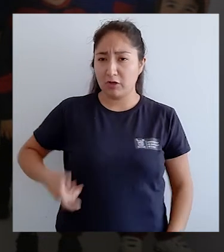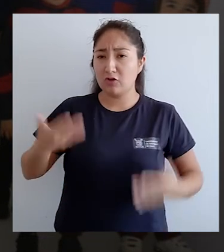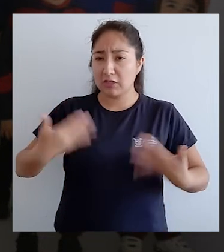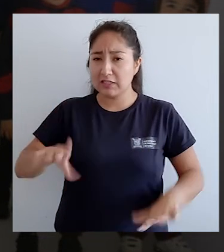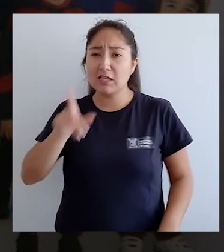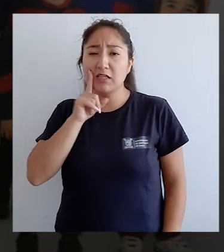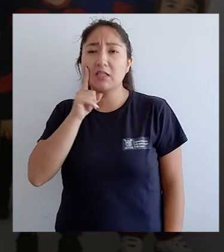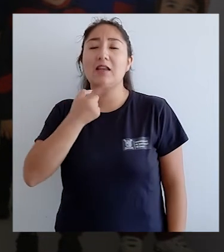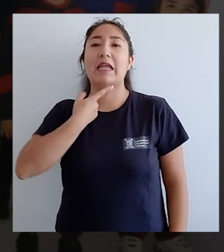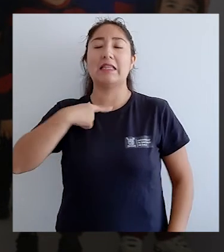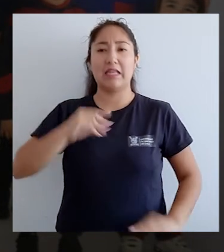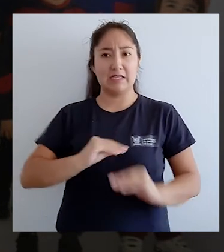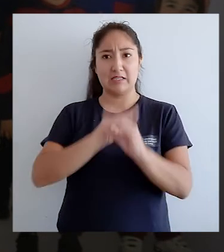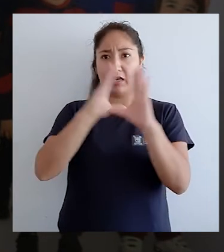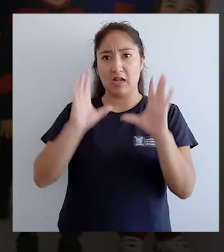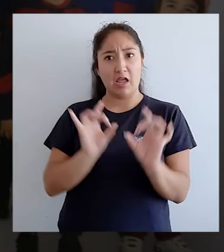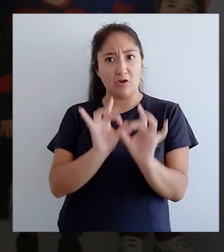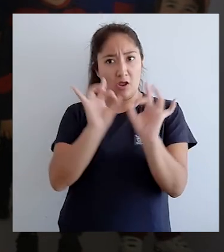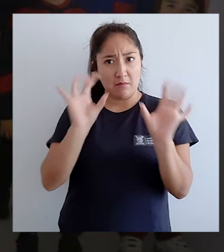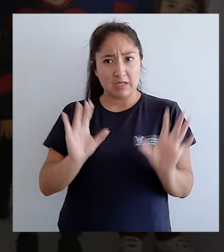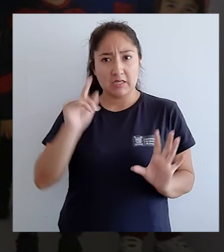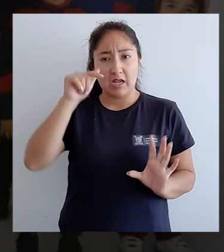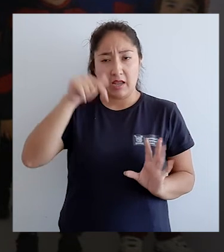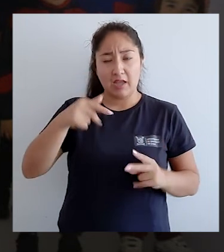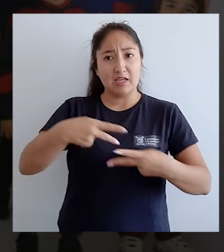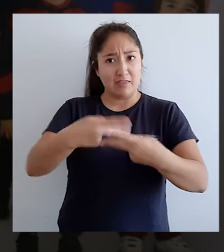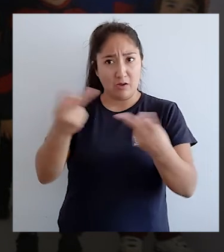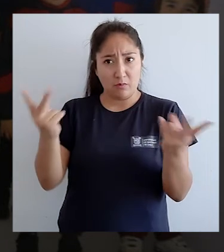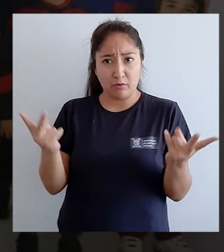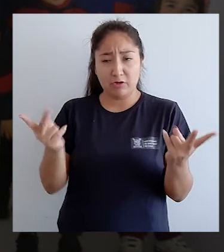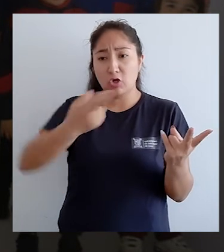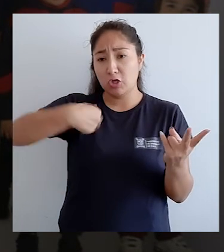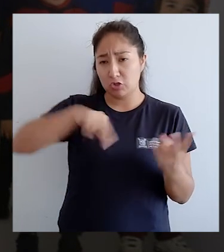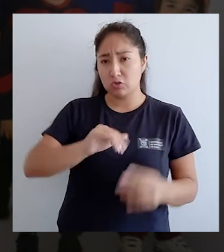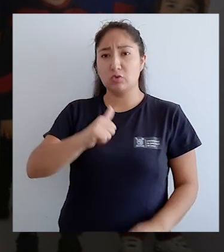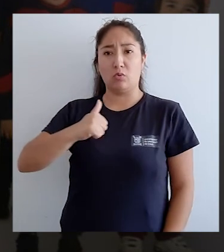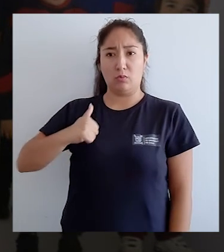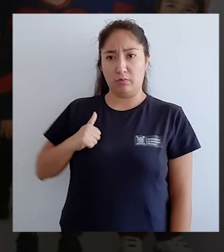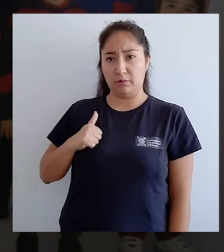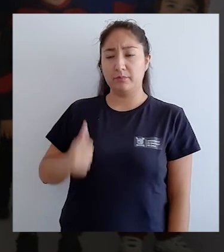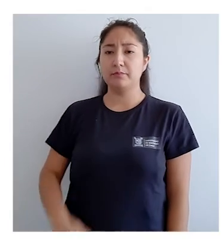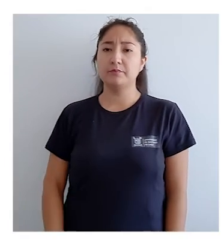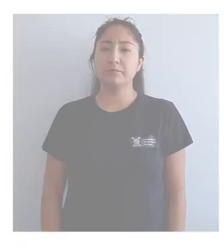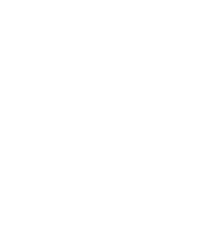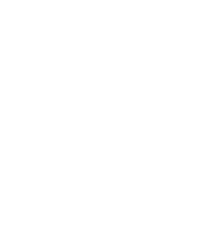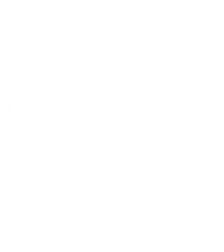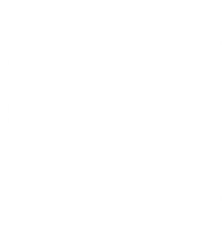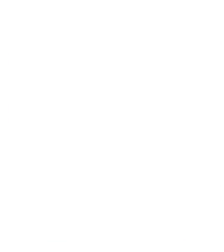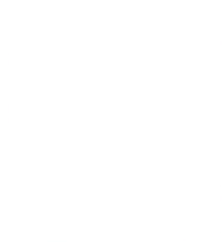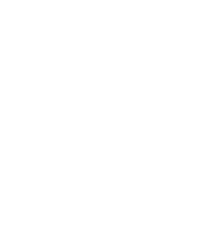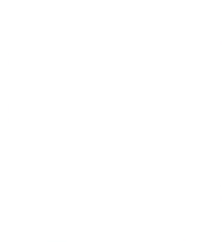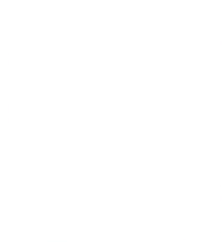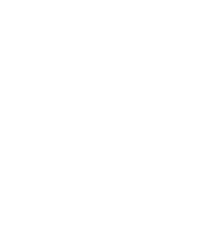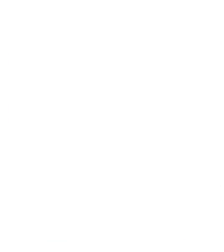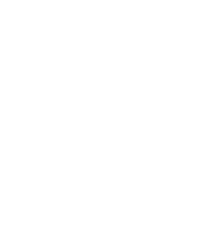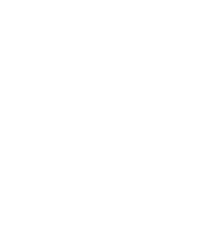ciertos intereses muy claros y muy particulares en el tema del público y nosotros suscribimos eso plenamente. ¡Gracias!